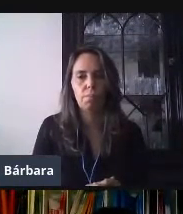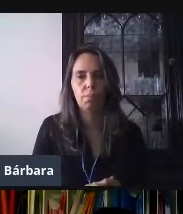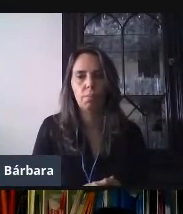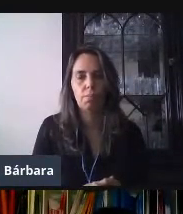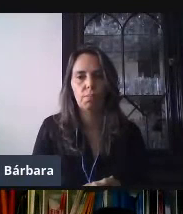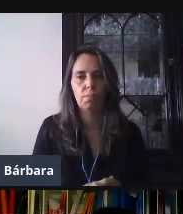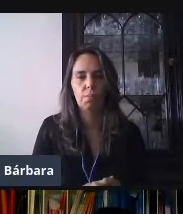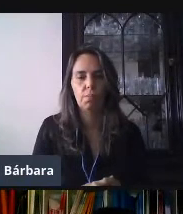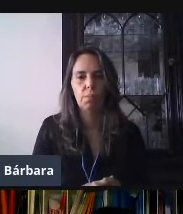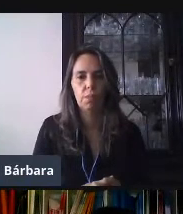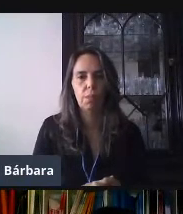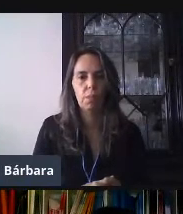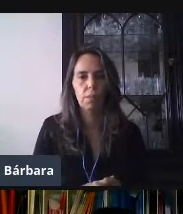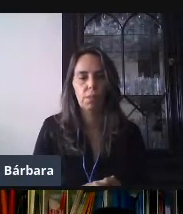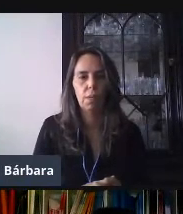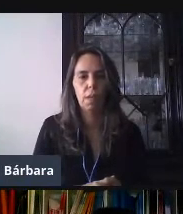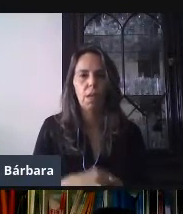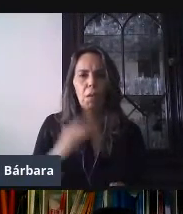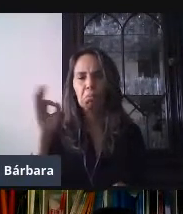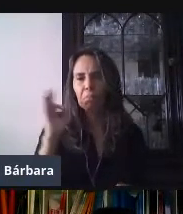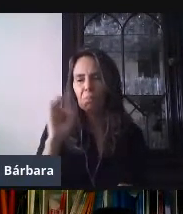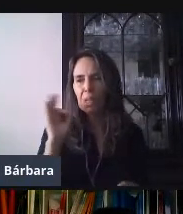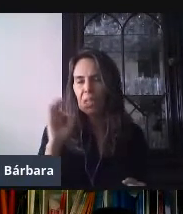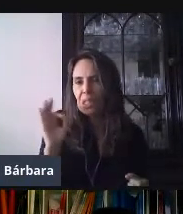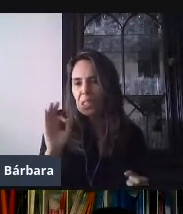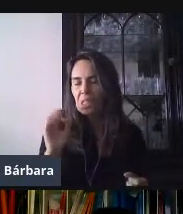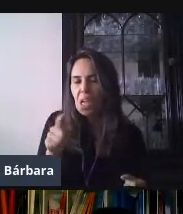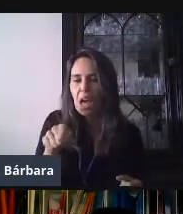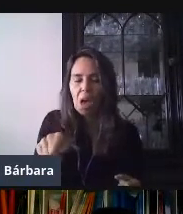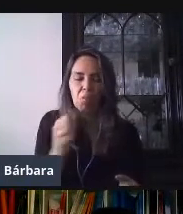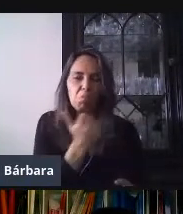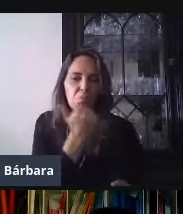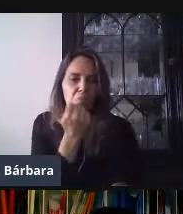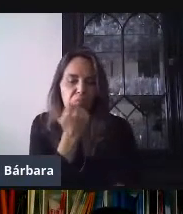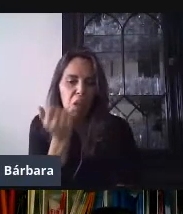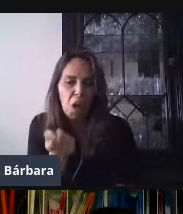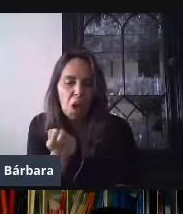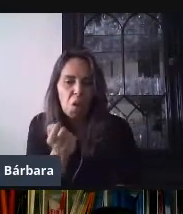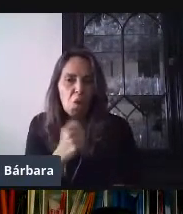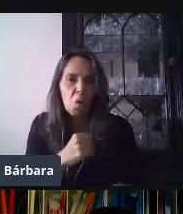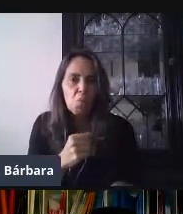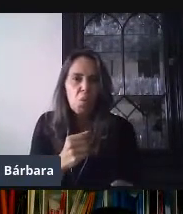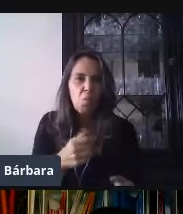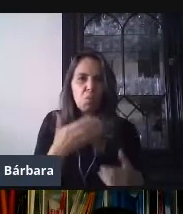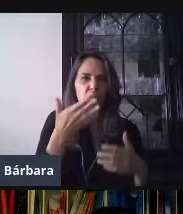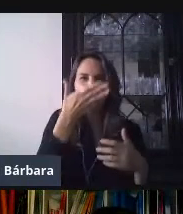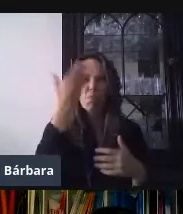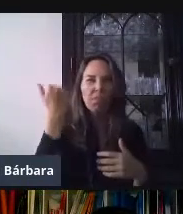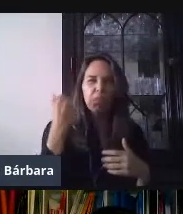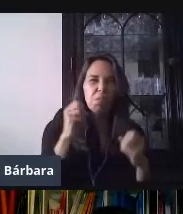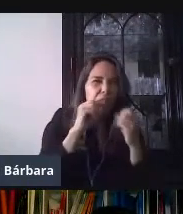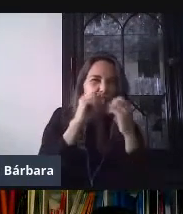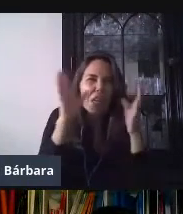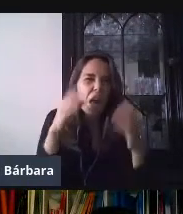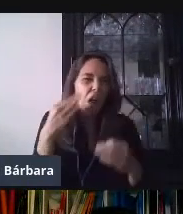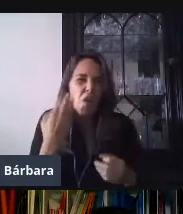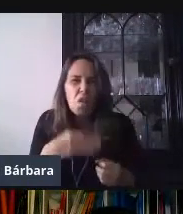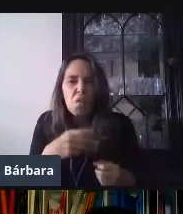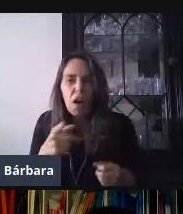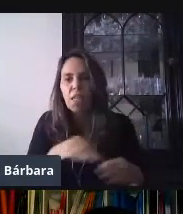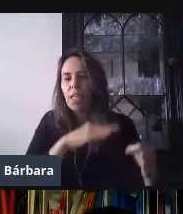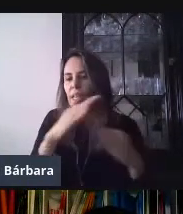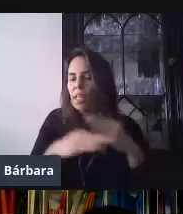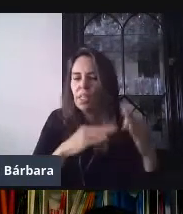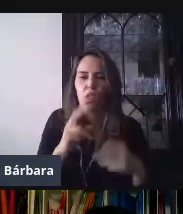si es una pregunta que mis alumnos, a lo mejor no tiene muy claro o algo así, pues, quizás será un ajuste entre